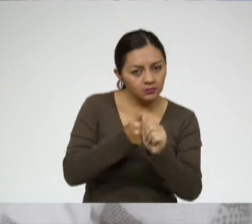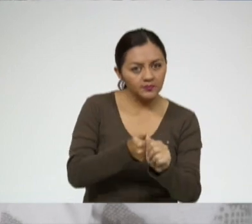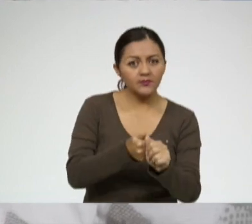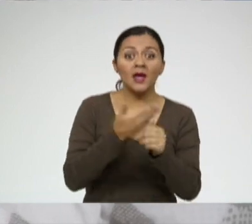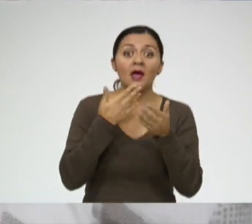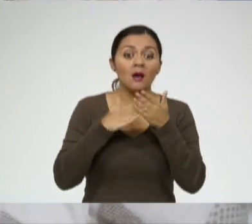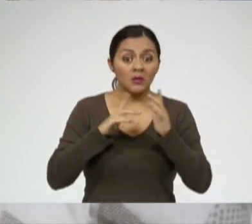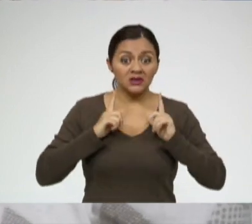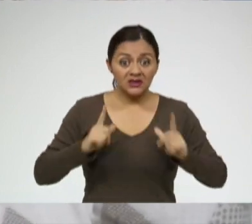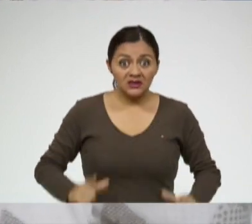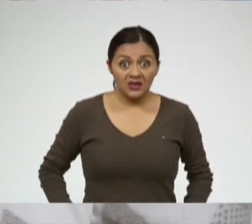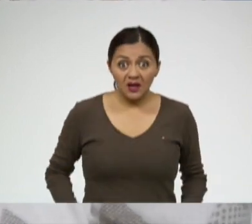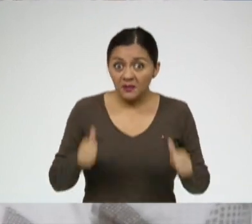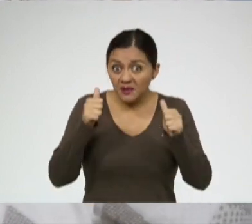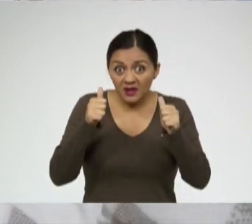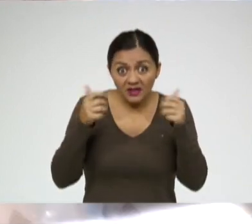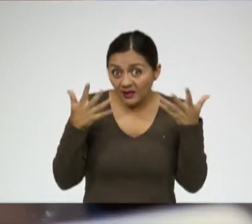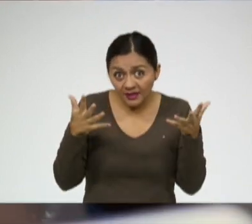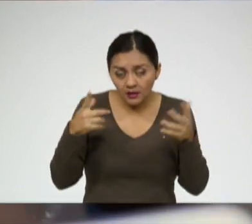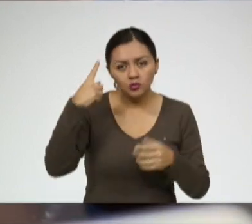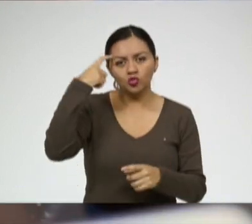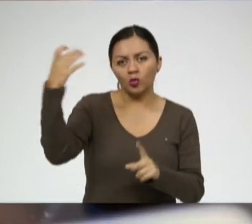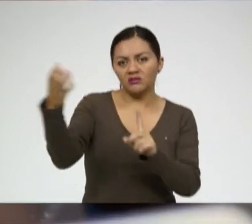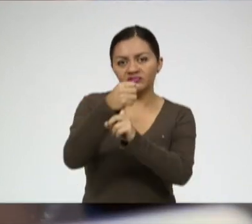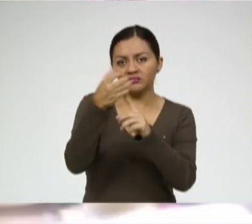bien de salud no vas a lograr nada de lo que sueñas.